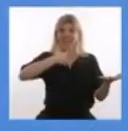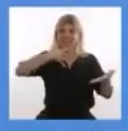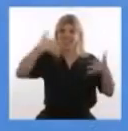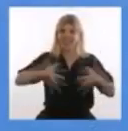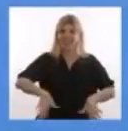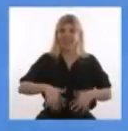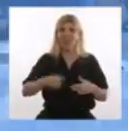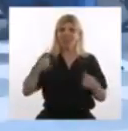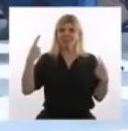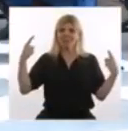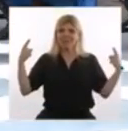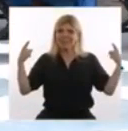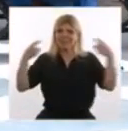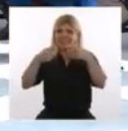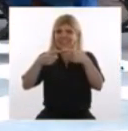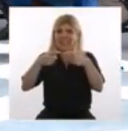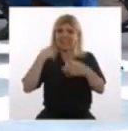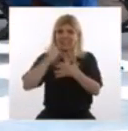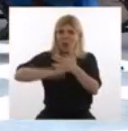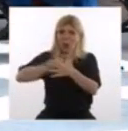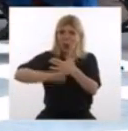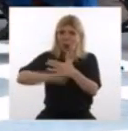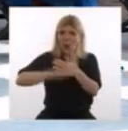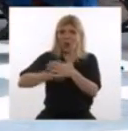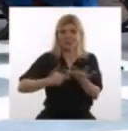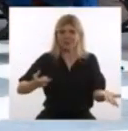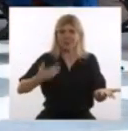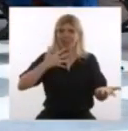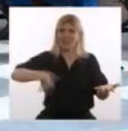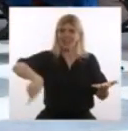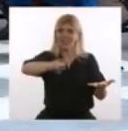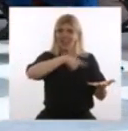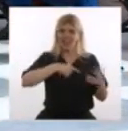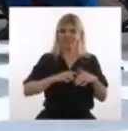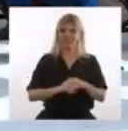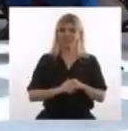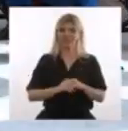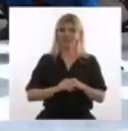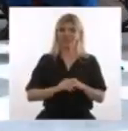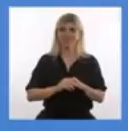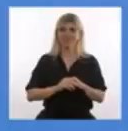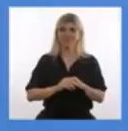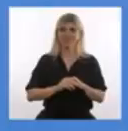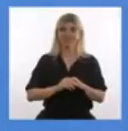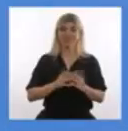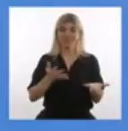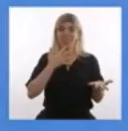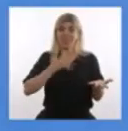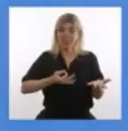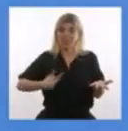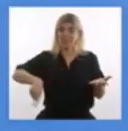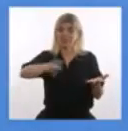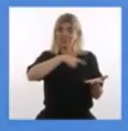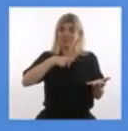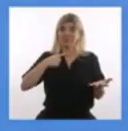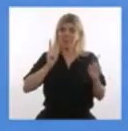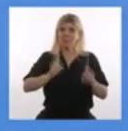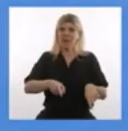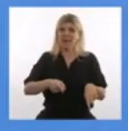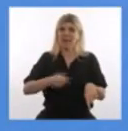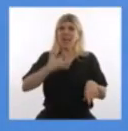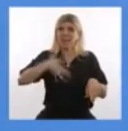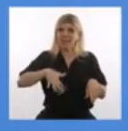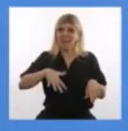y creo que de verdad entendieron lo importante que es,